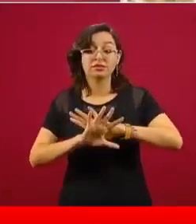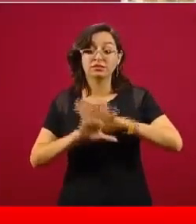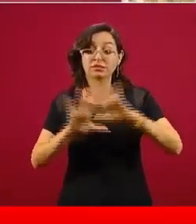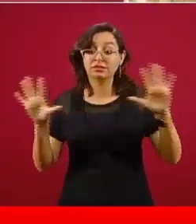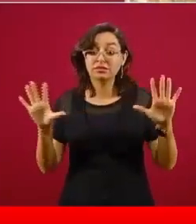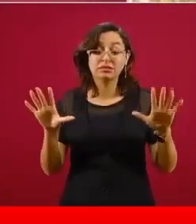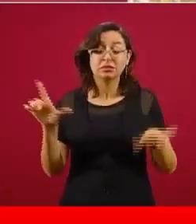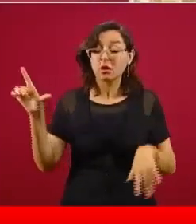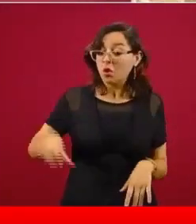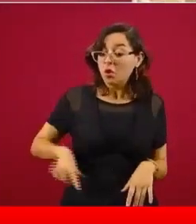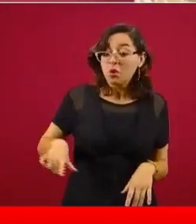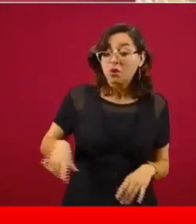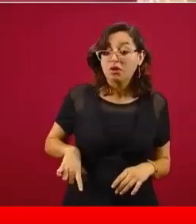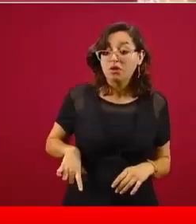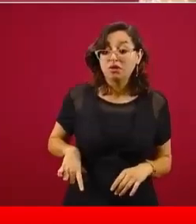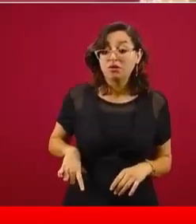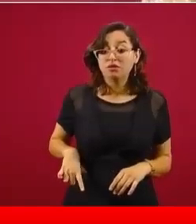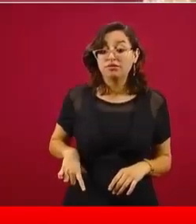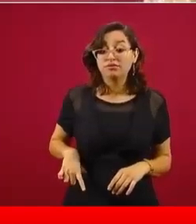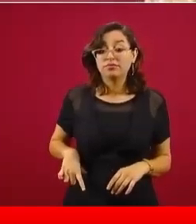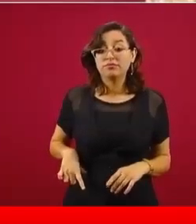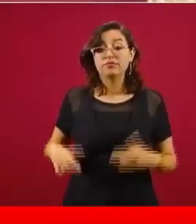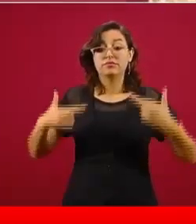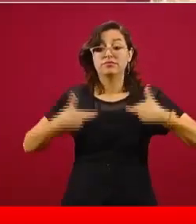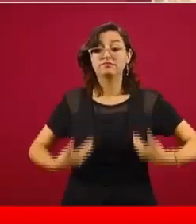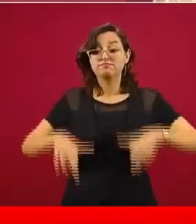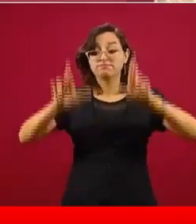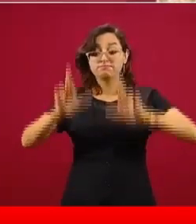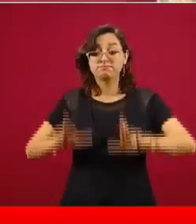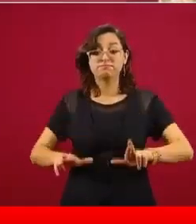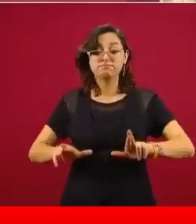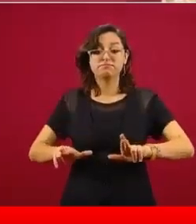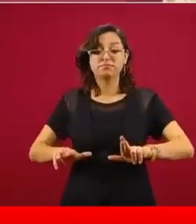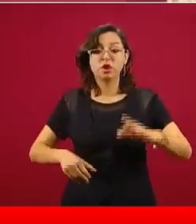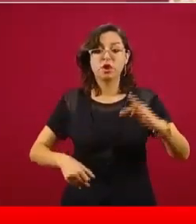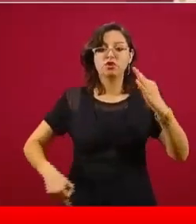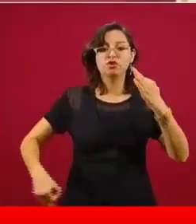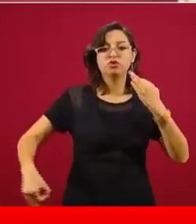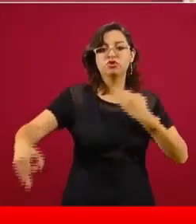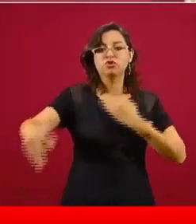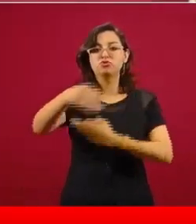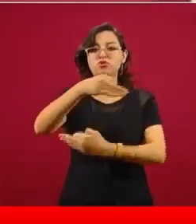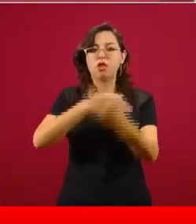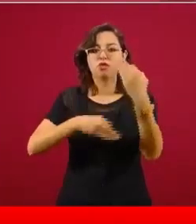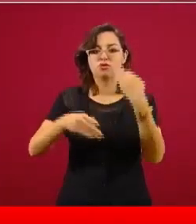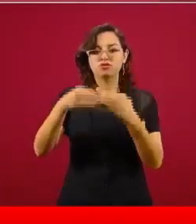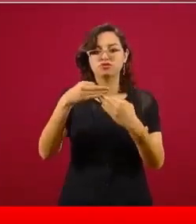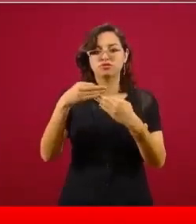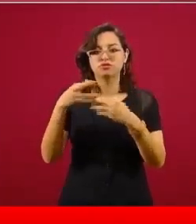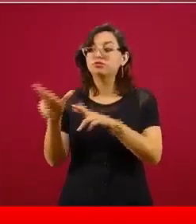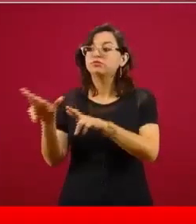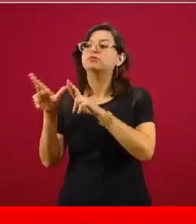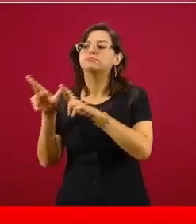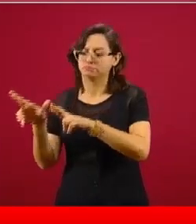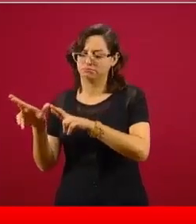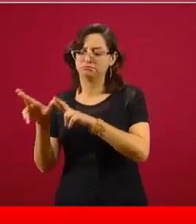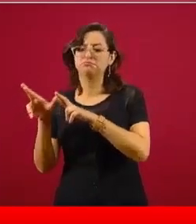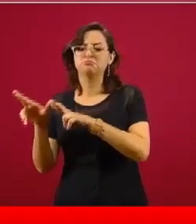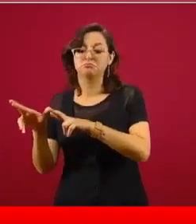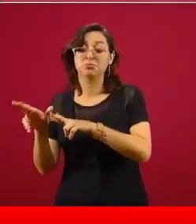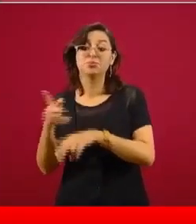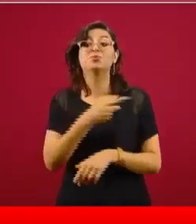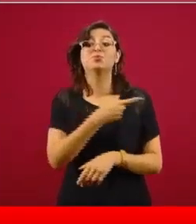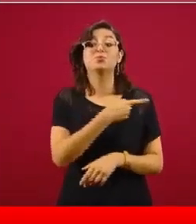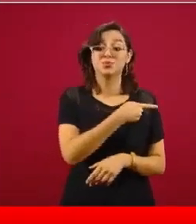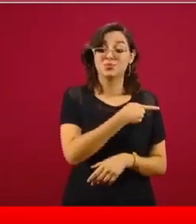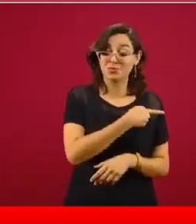gobierno representa a todos, a ricos y a pobres, a los